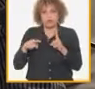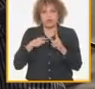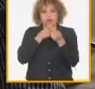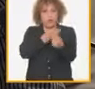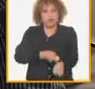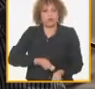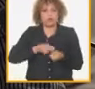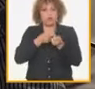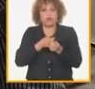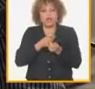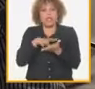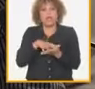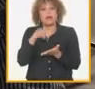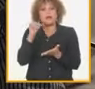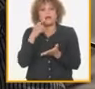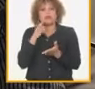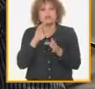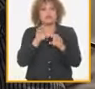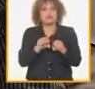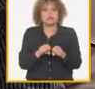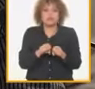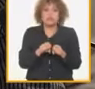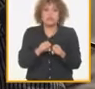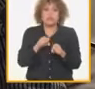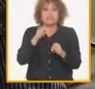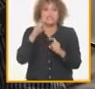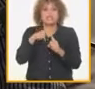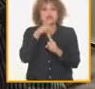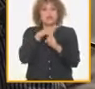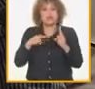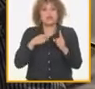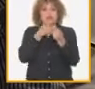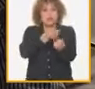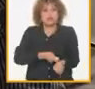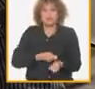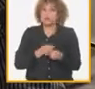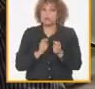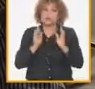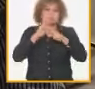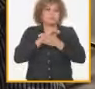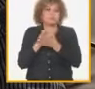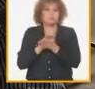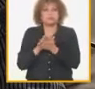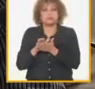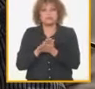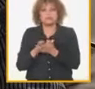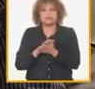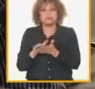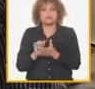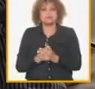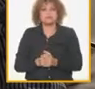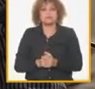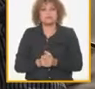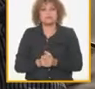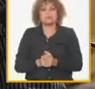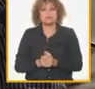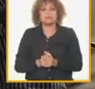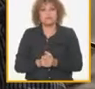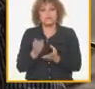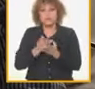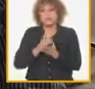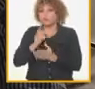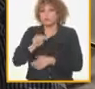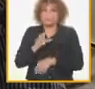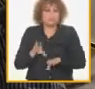las plazas que menos se ocupan son las plazas de politécnicos agropecuarios las plazas que no están ocupadas son las plazas de politécnicos agropecuarios hoy los